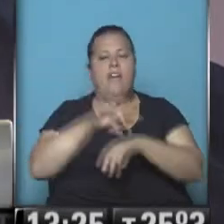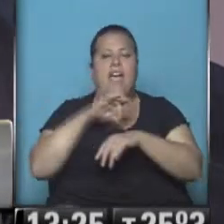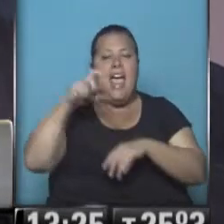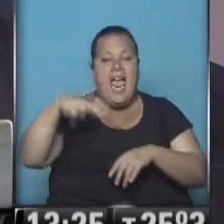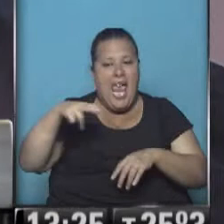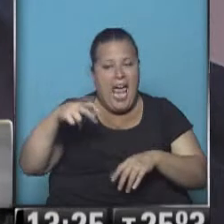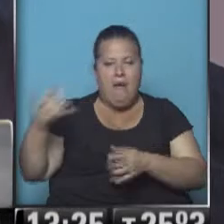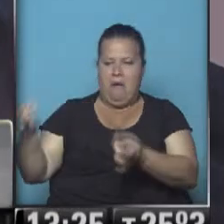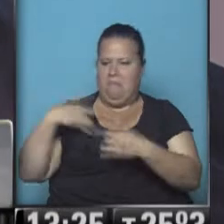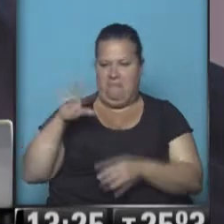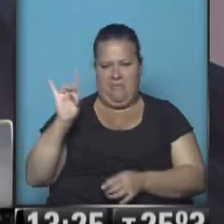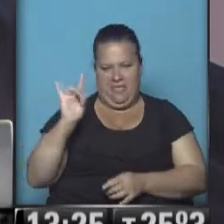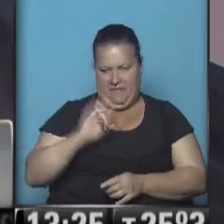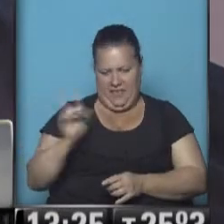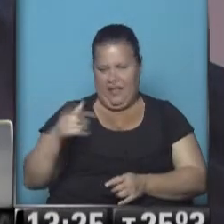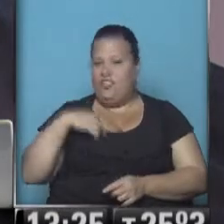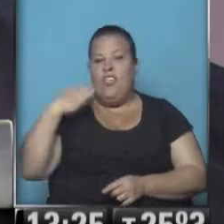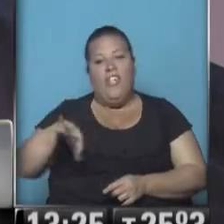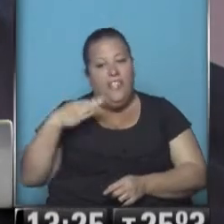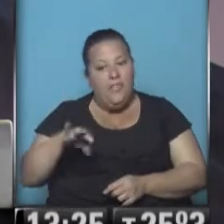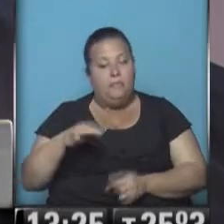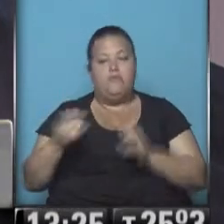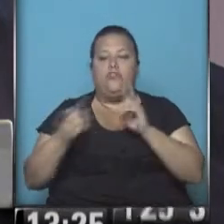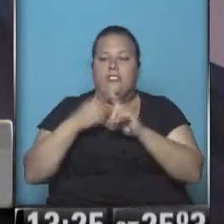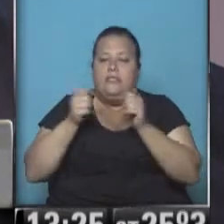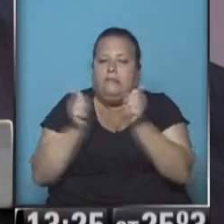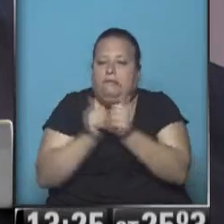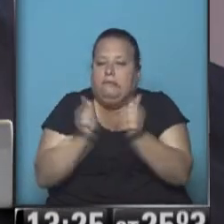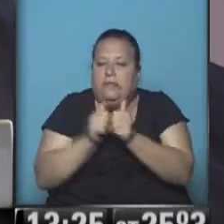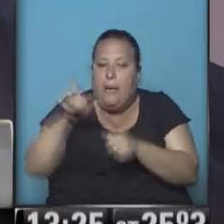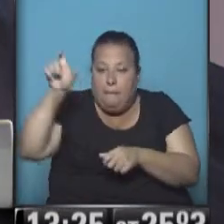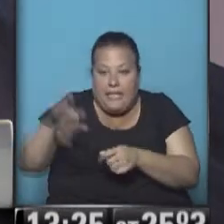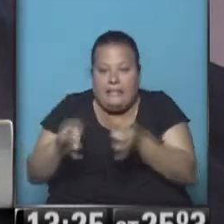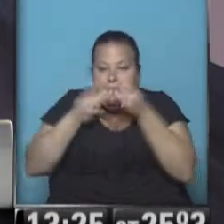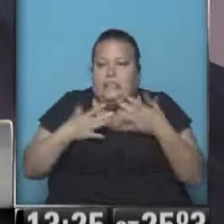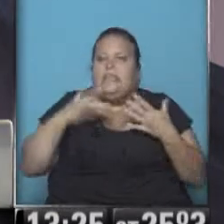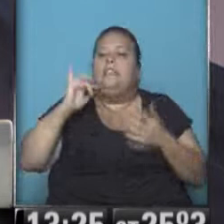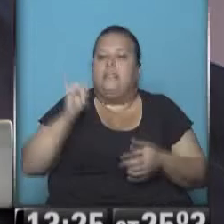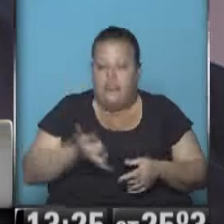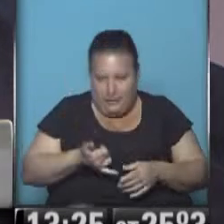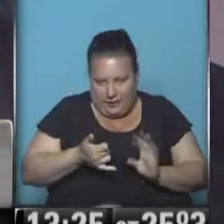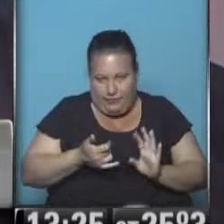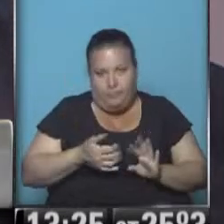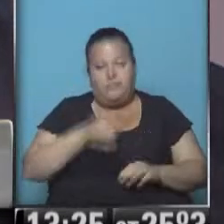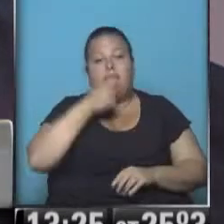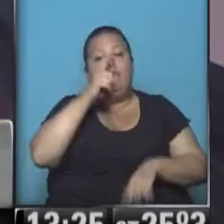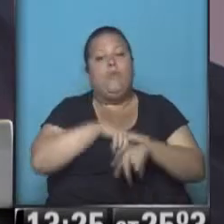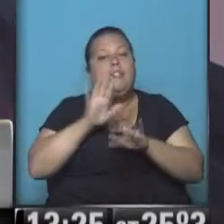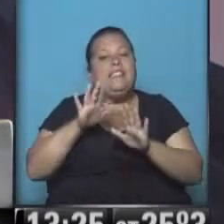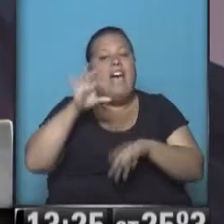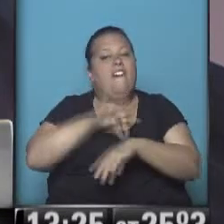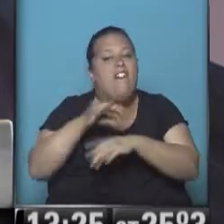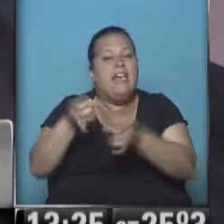yo no tengo posibilidad de contagiarme. Tengo que estar en contacto estrecho con esta persona que en ese momento estaba